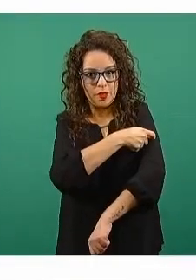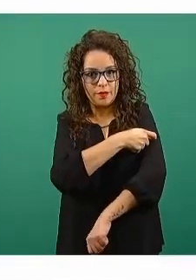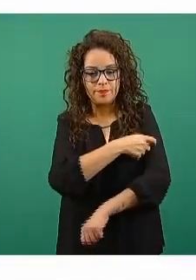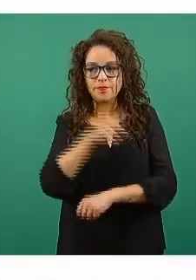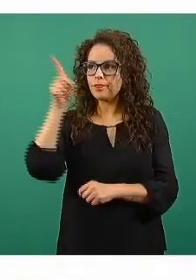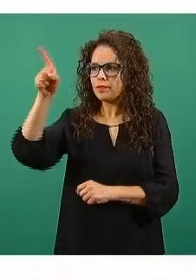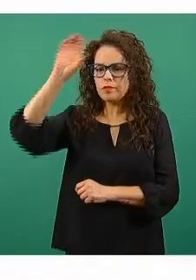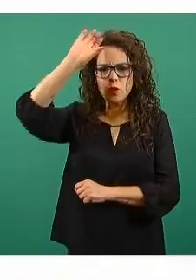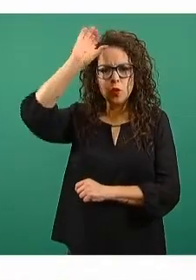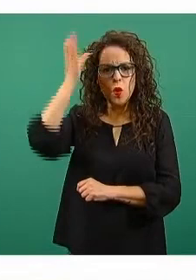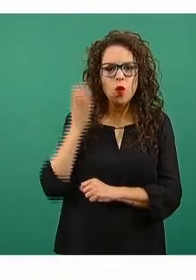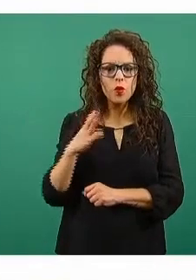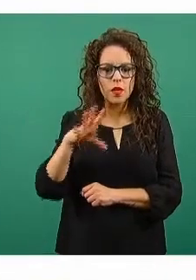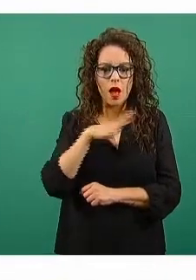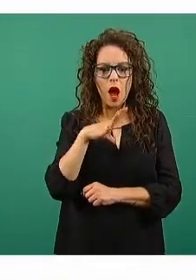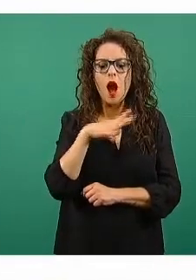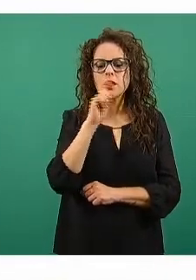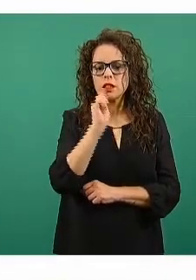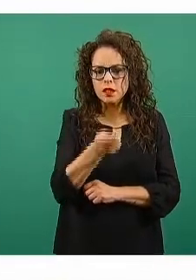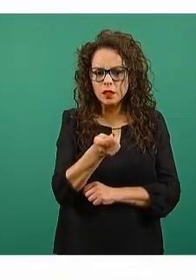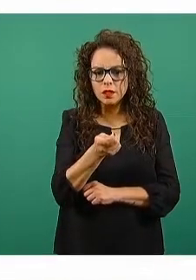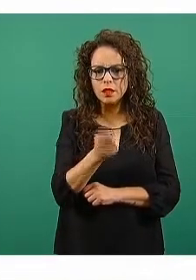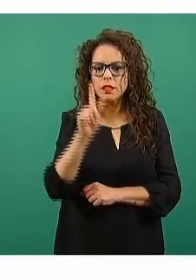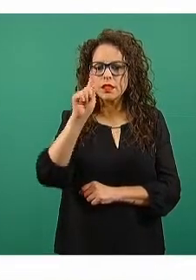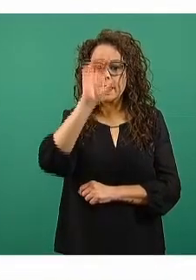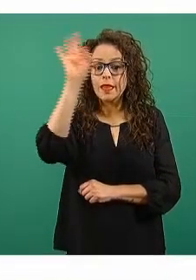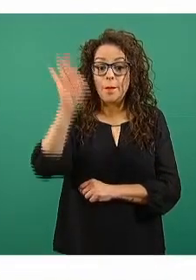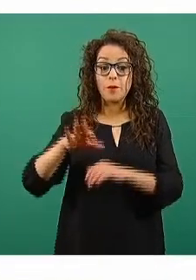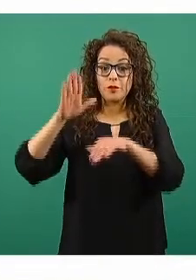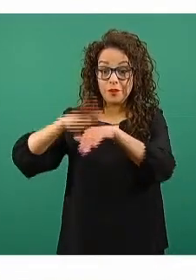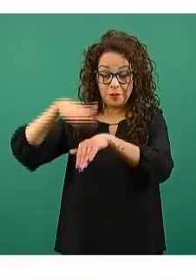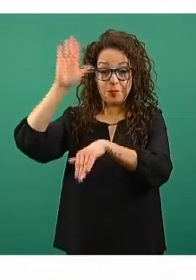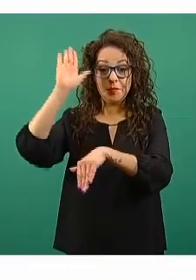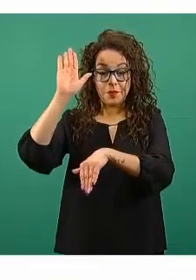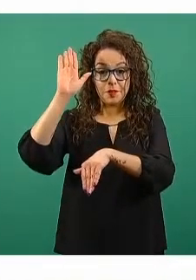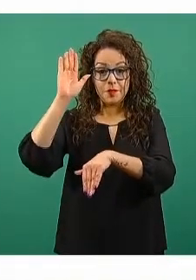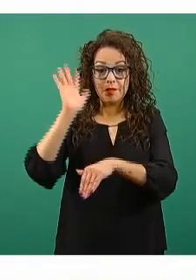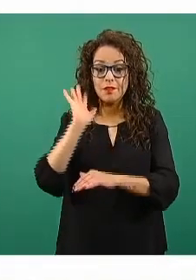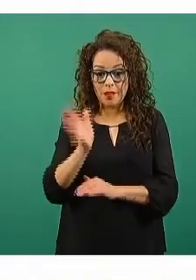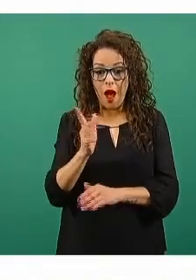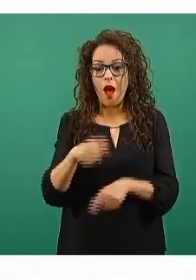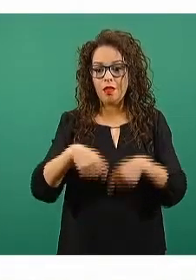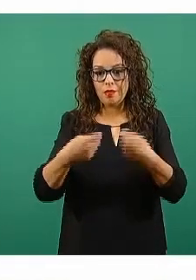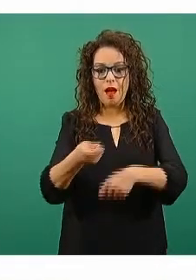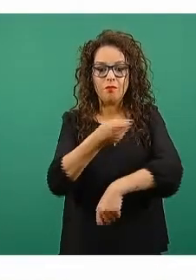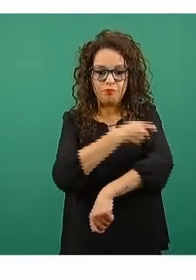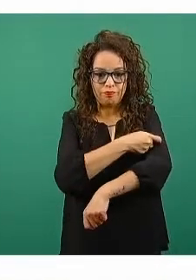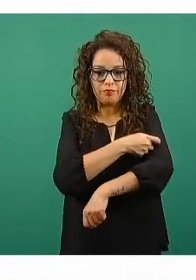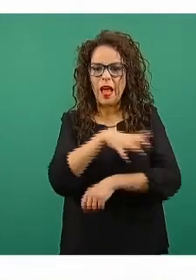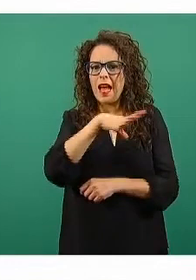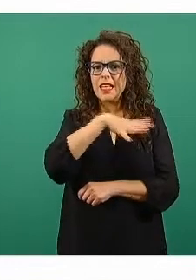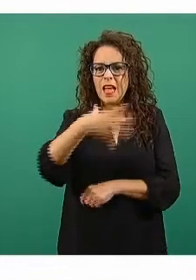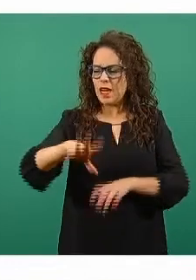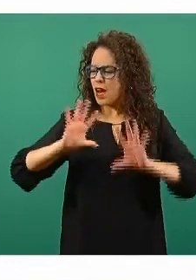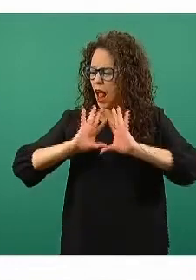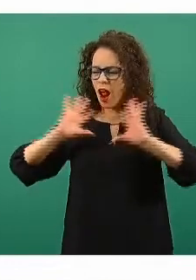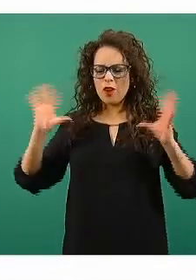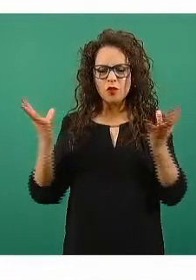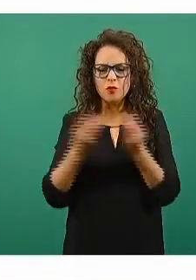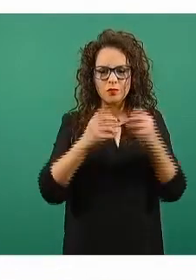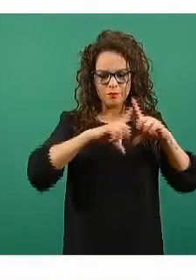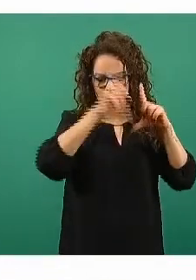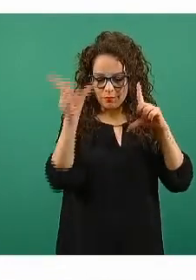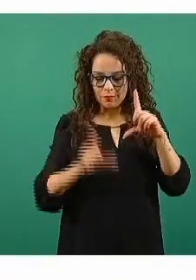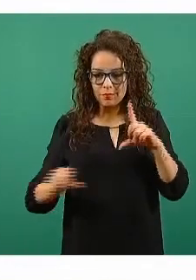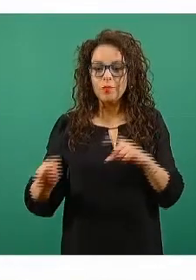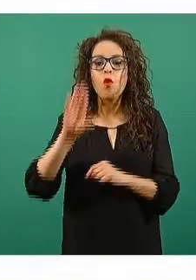Coahuila tenemos arriba del 70 por ciento de avance, para un avance general del 94 por ciento.